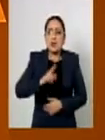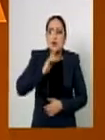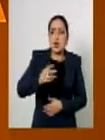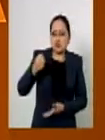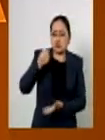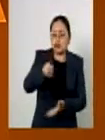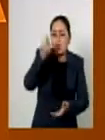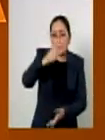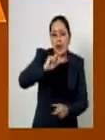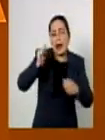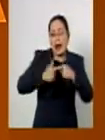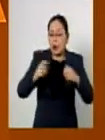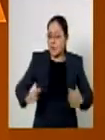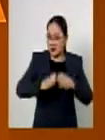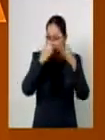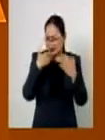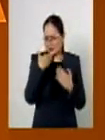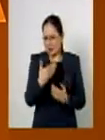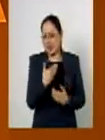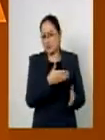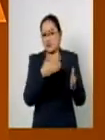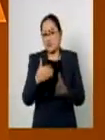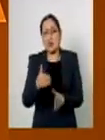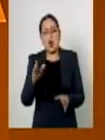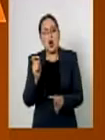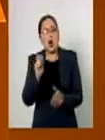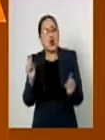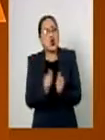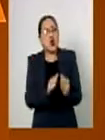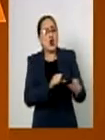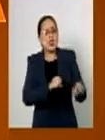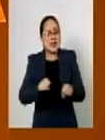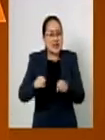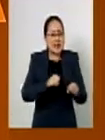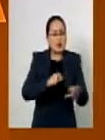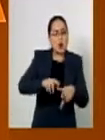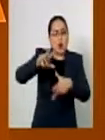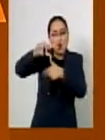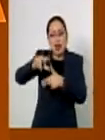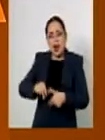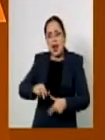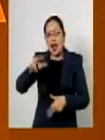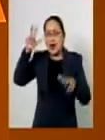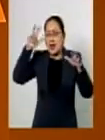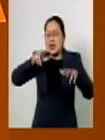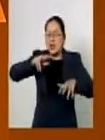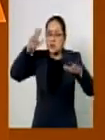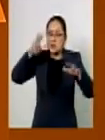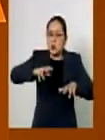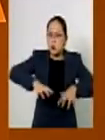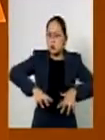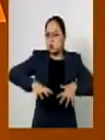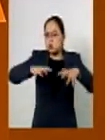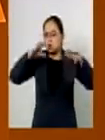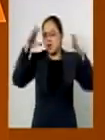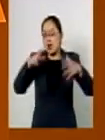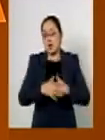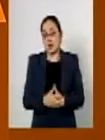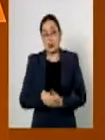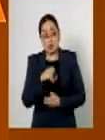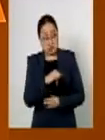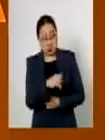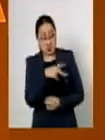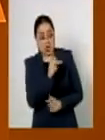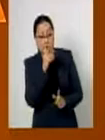recursos para el caso de las emergencias derivadas de los desastres naturales. Pero, francamente, nos parece que